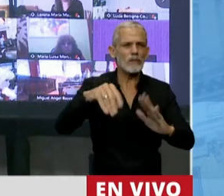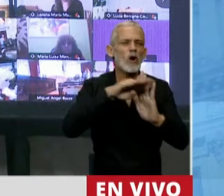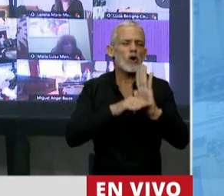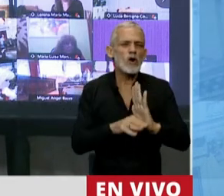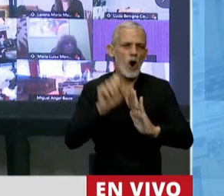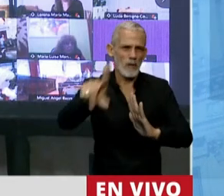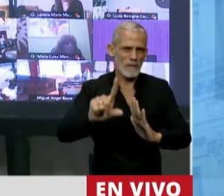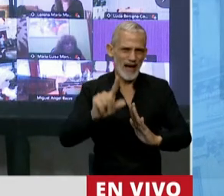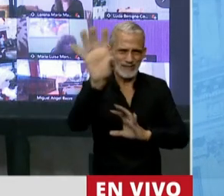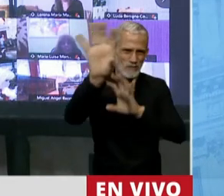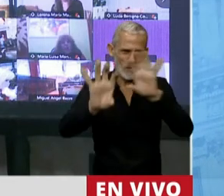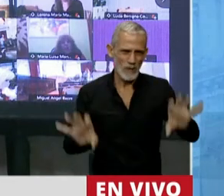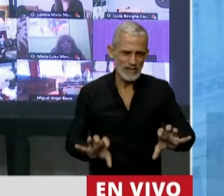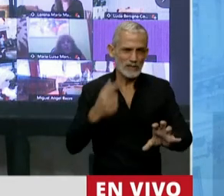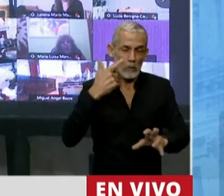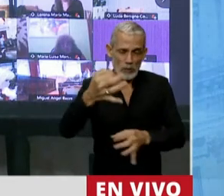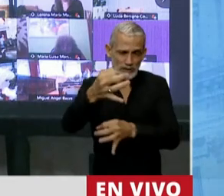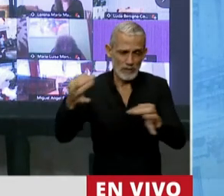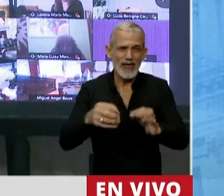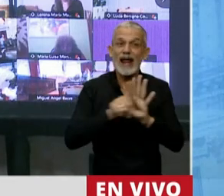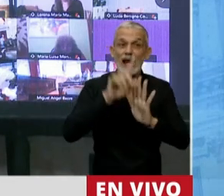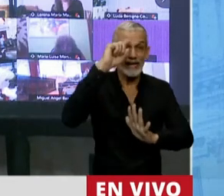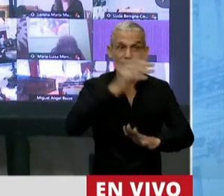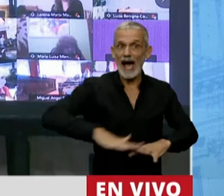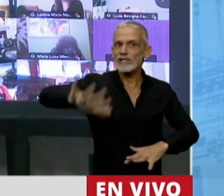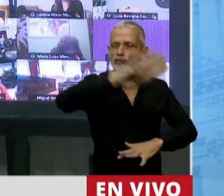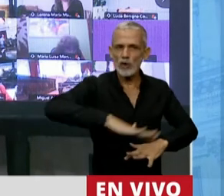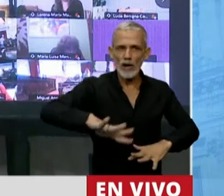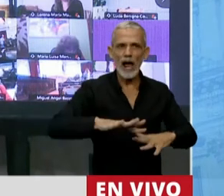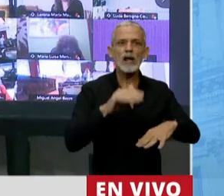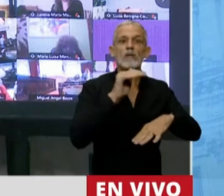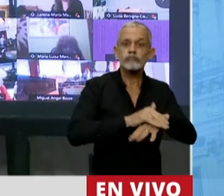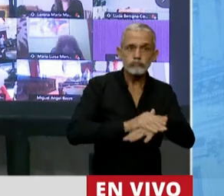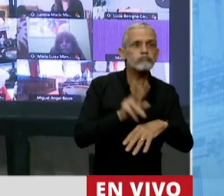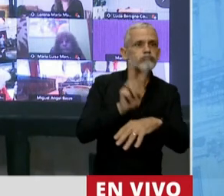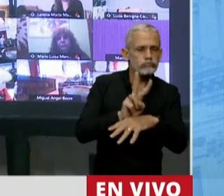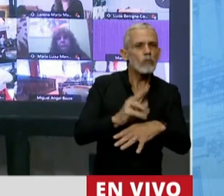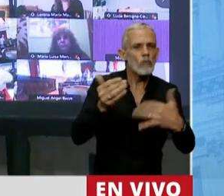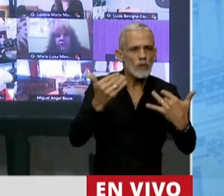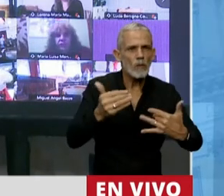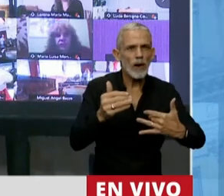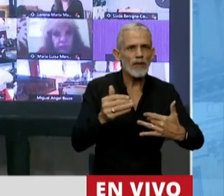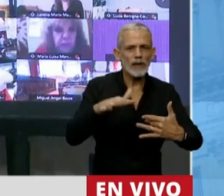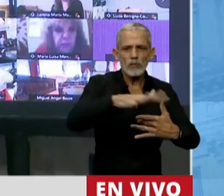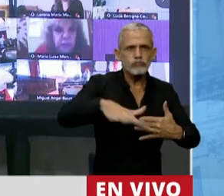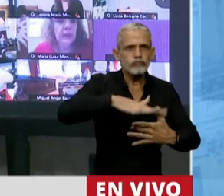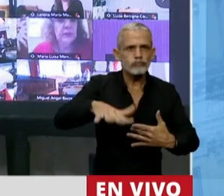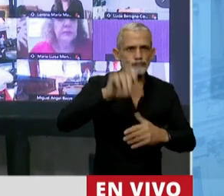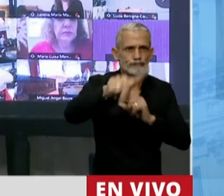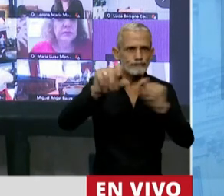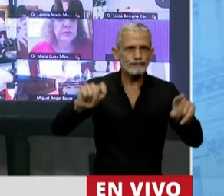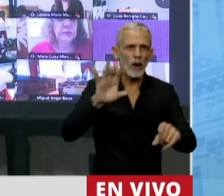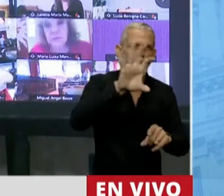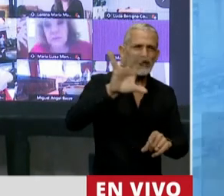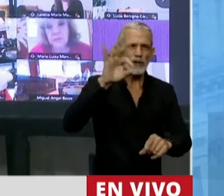locales que teniendo como la ley nacional pueden aumentar la tutela ambiental en el ámbito de las distintas jurisdicciones.